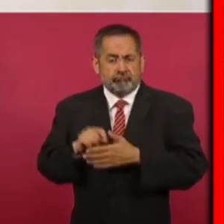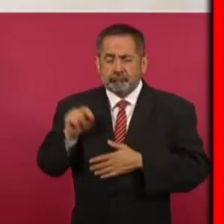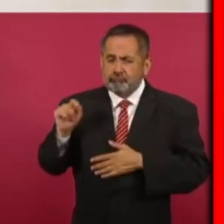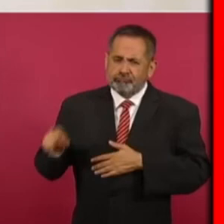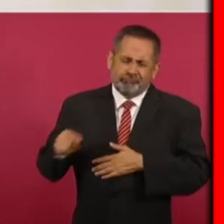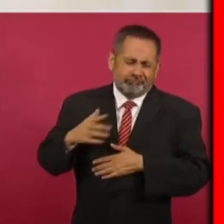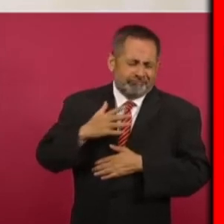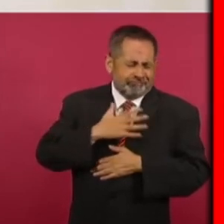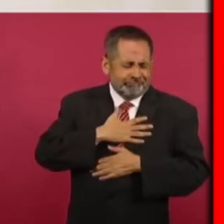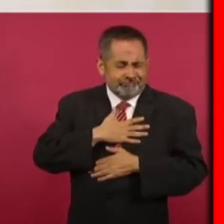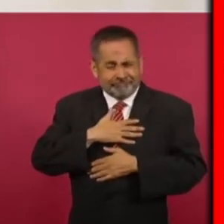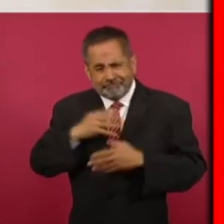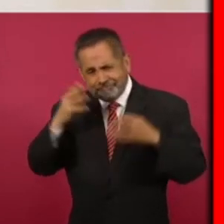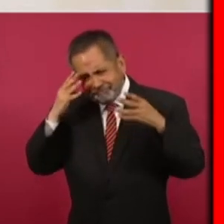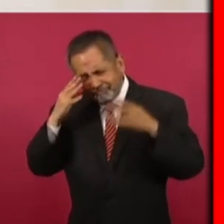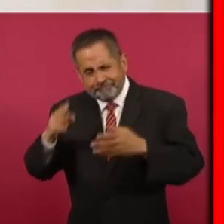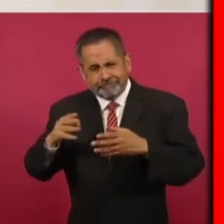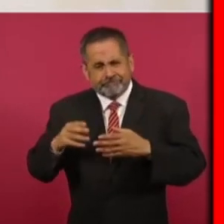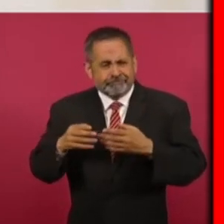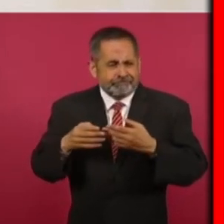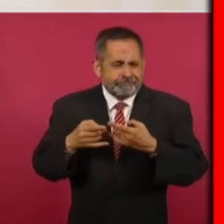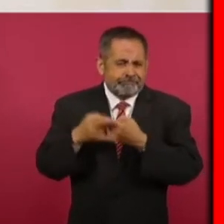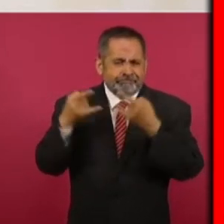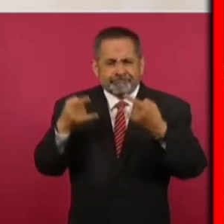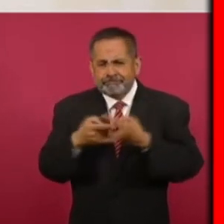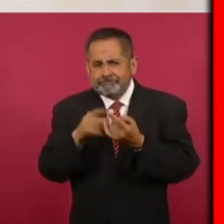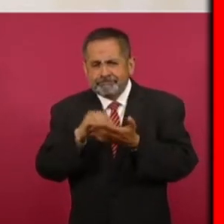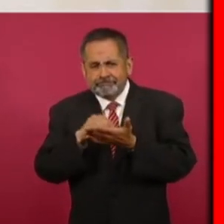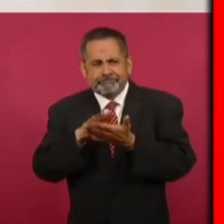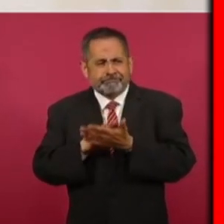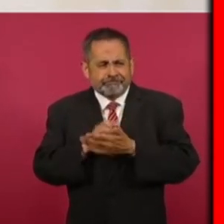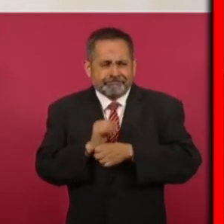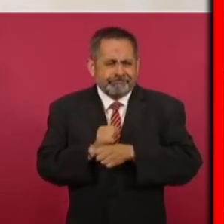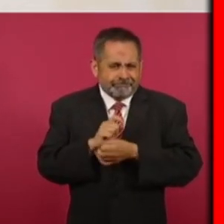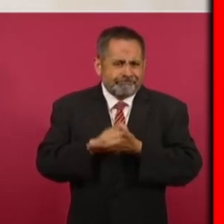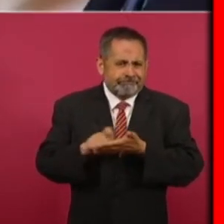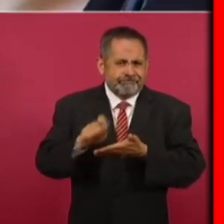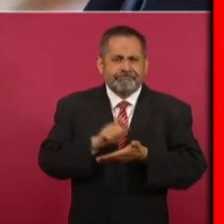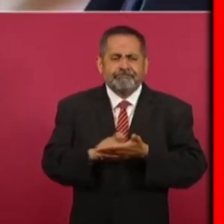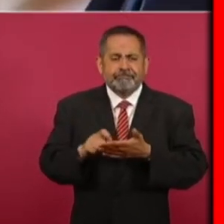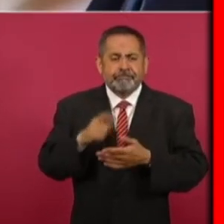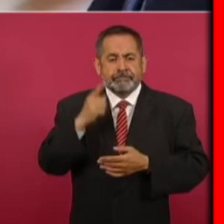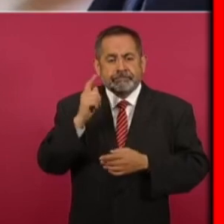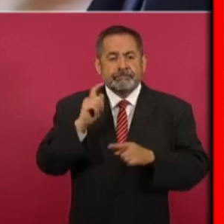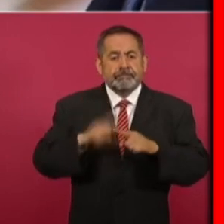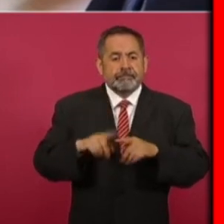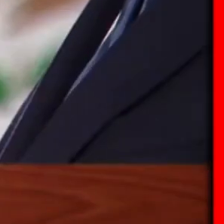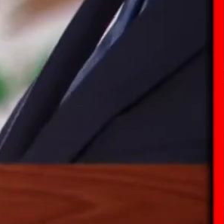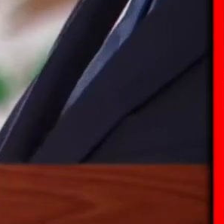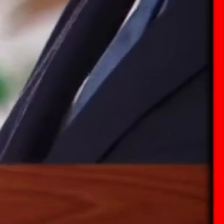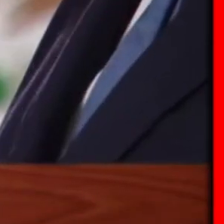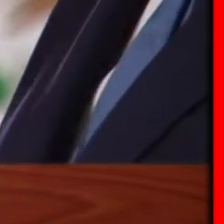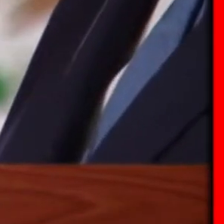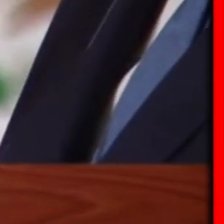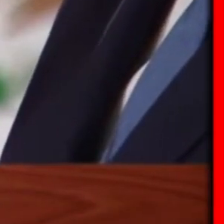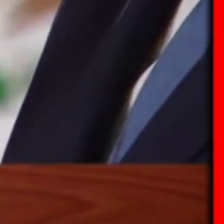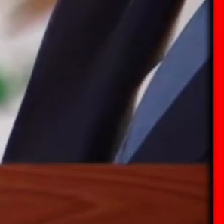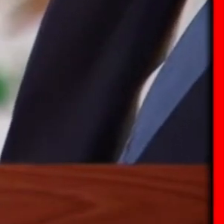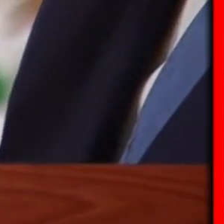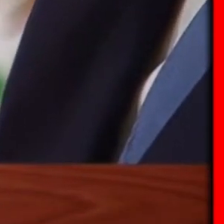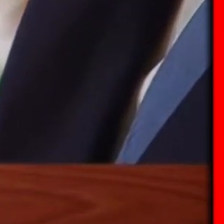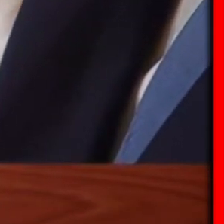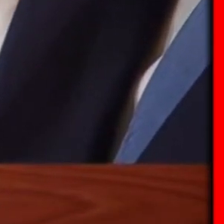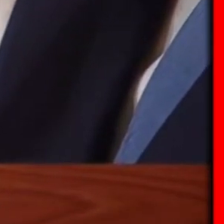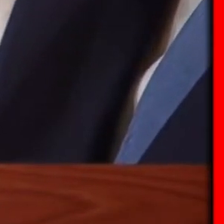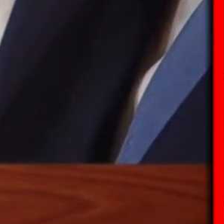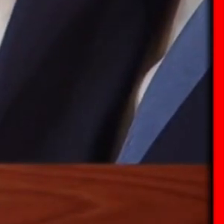a rescatar monumentos históricos